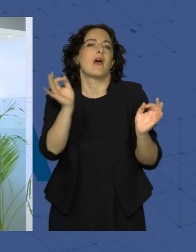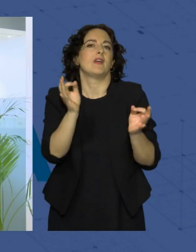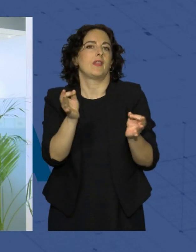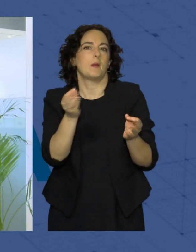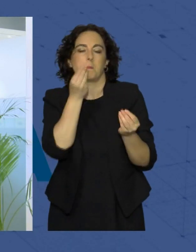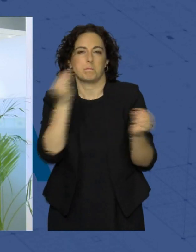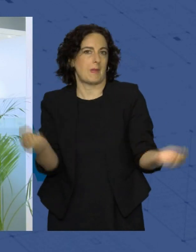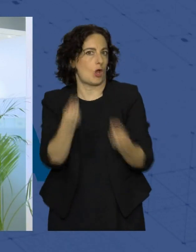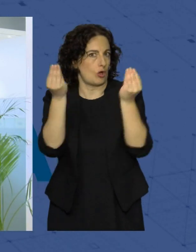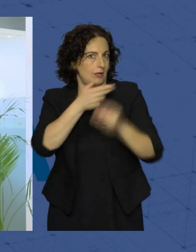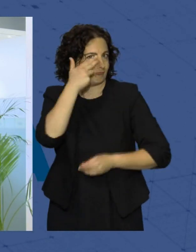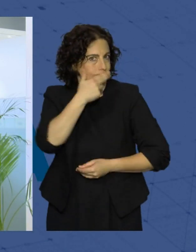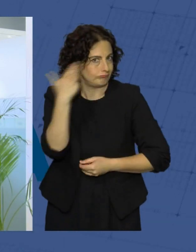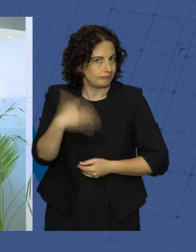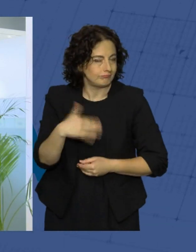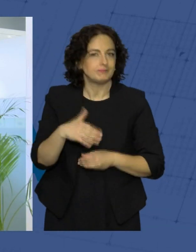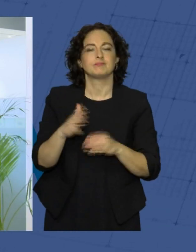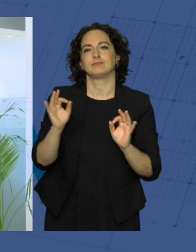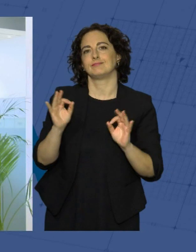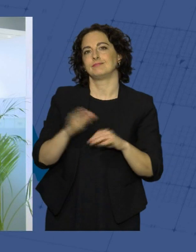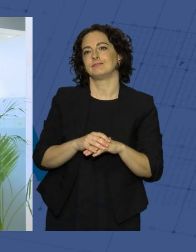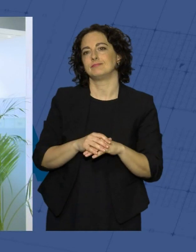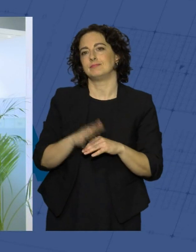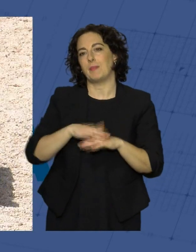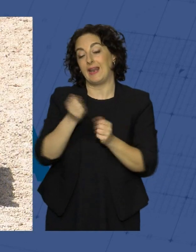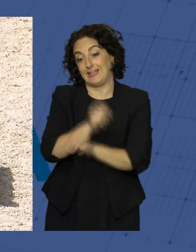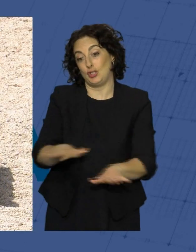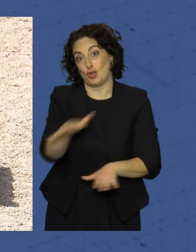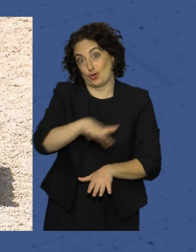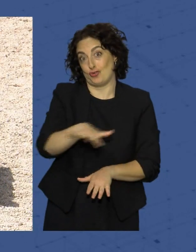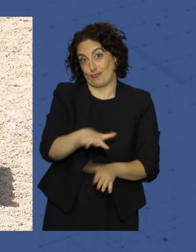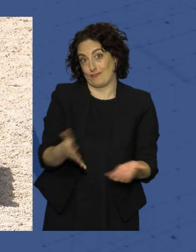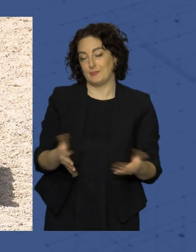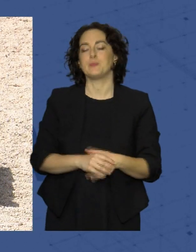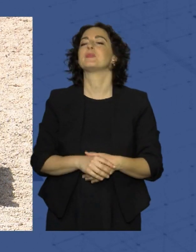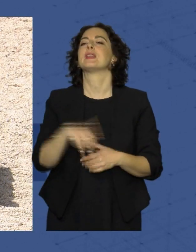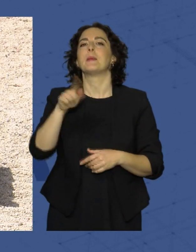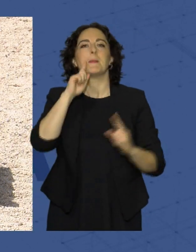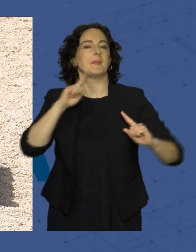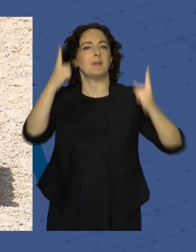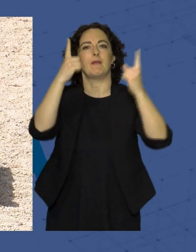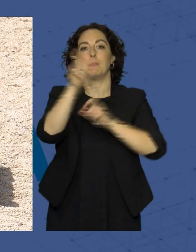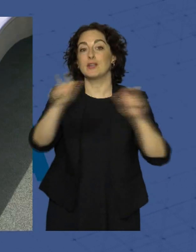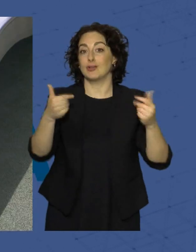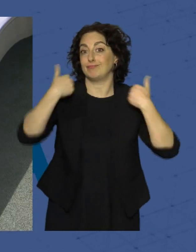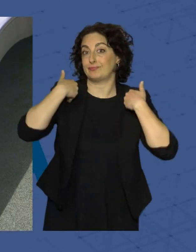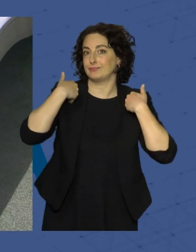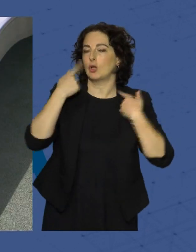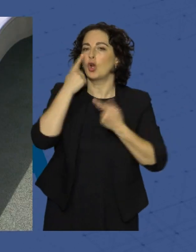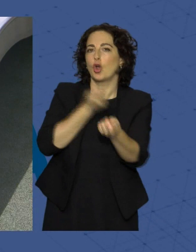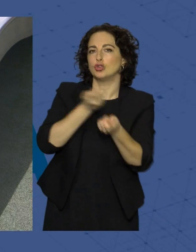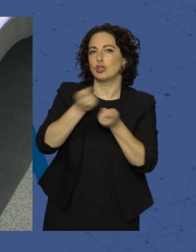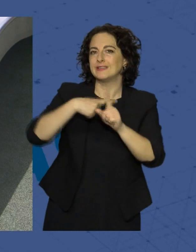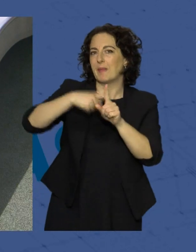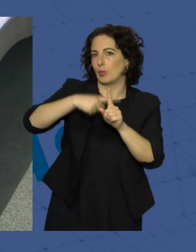mejora muy interesante para un lugar donde van a estar nuestros niños. También, por primera vez, el personal encargado controlará la